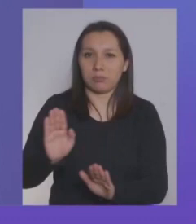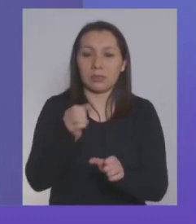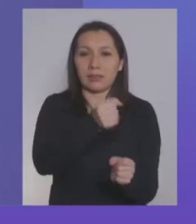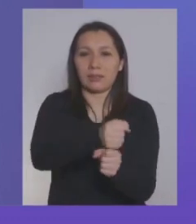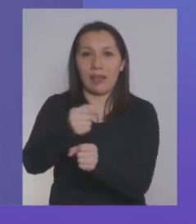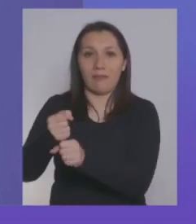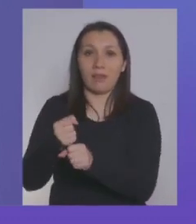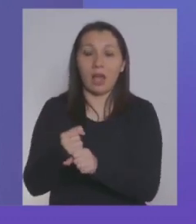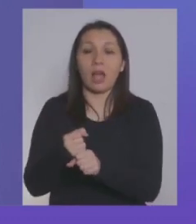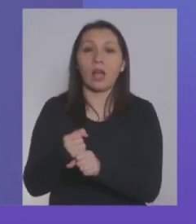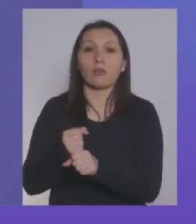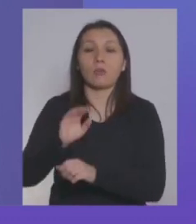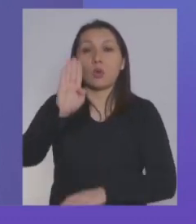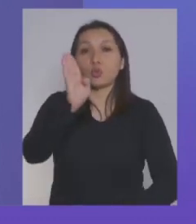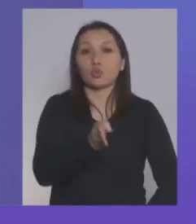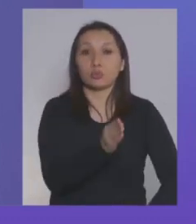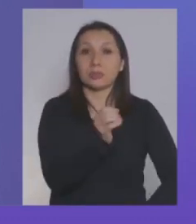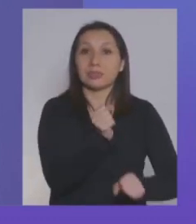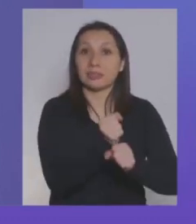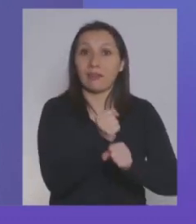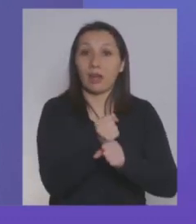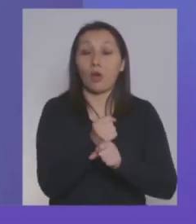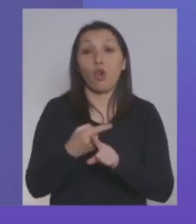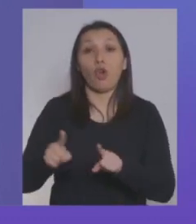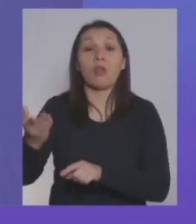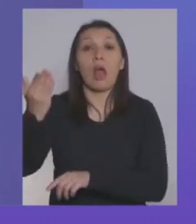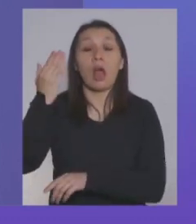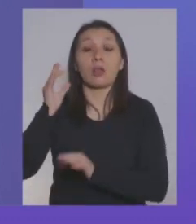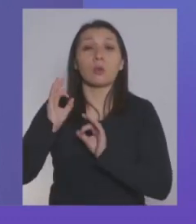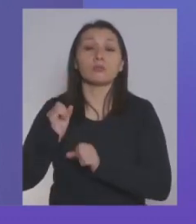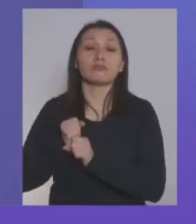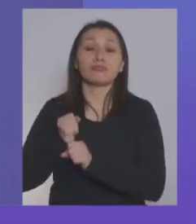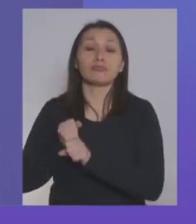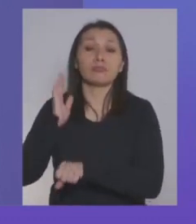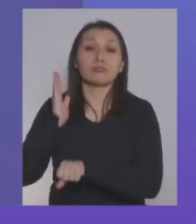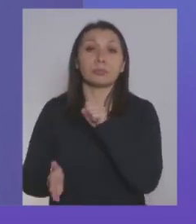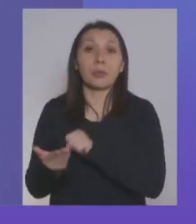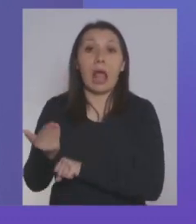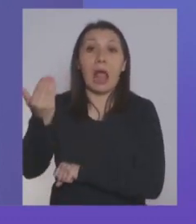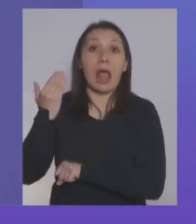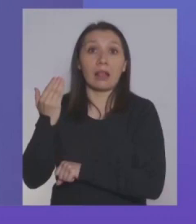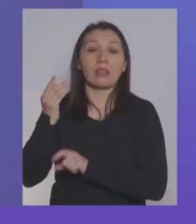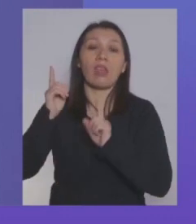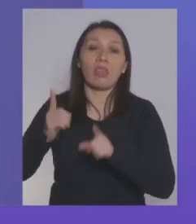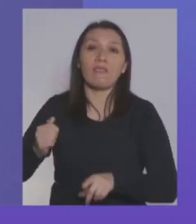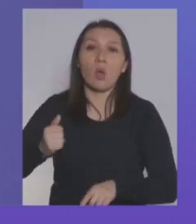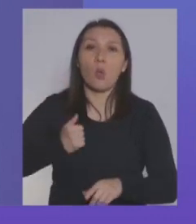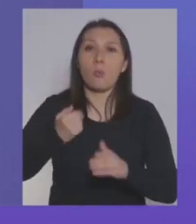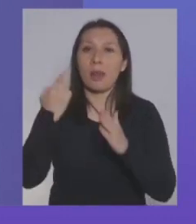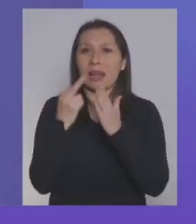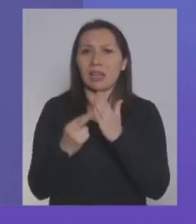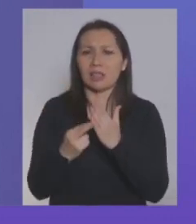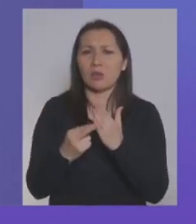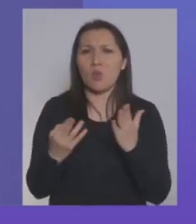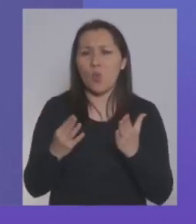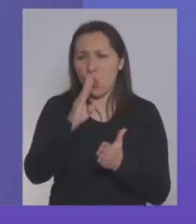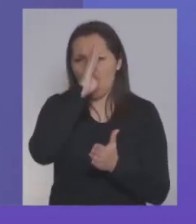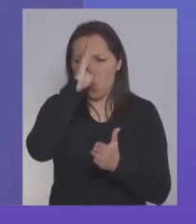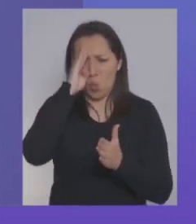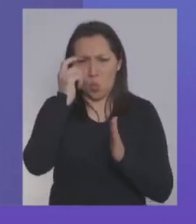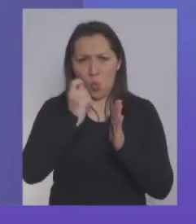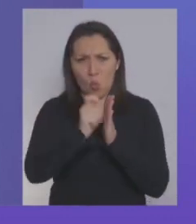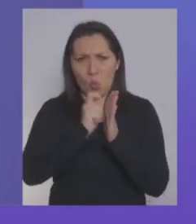trabajadores que se encuentran suspendidos, pero aquellas personas que habían perdido su trabajo con anterioridad tienen que cumplir requisitos que son muy exigentes.